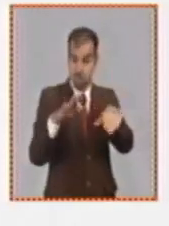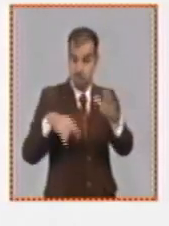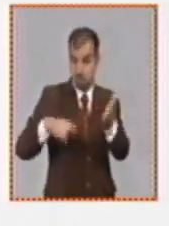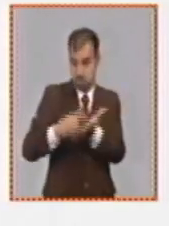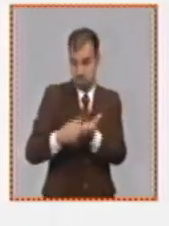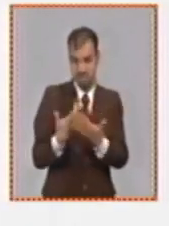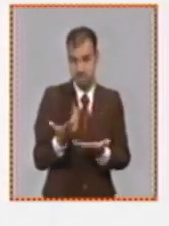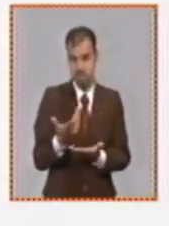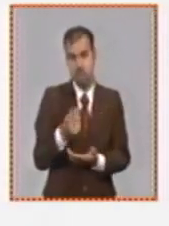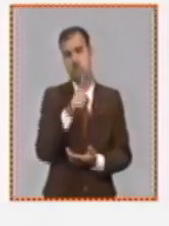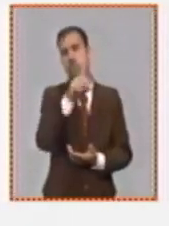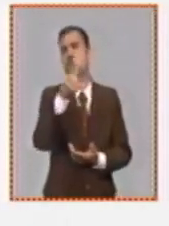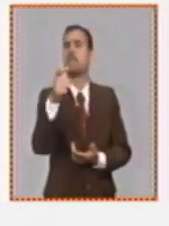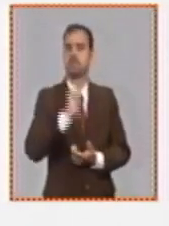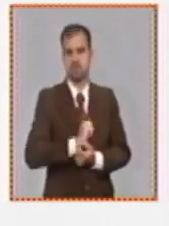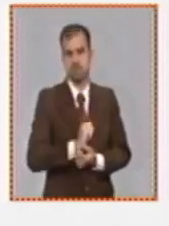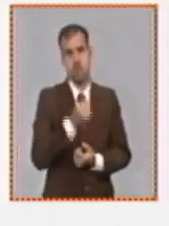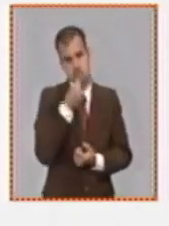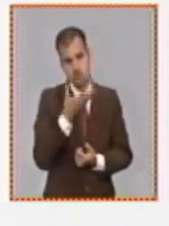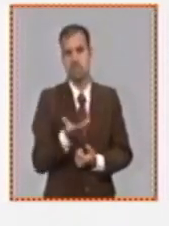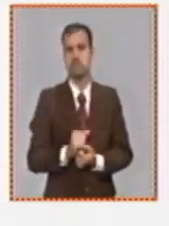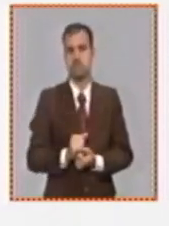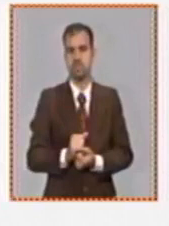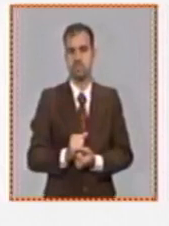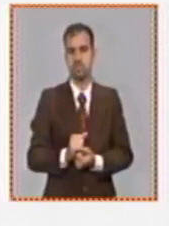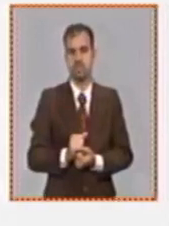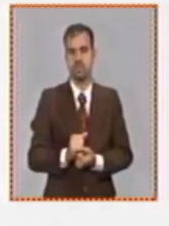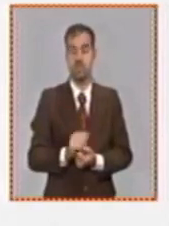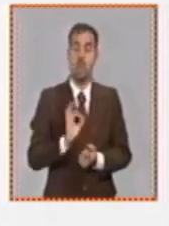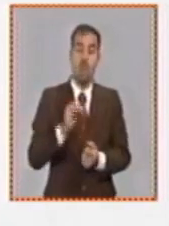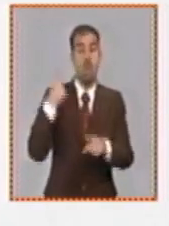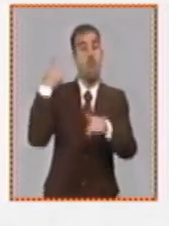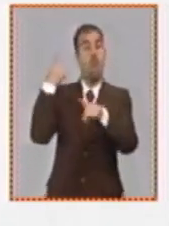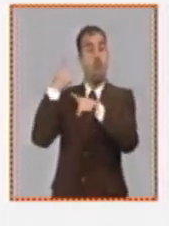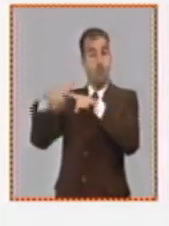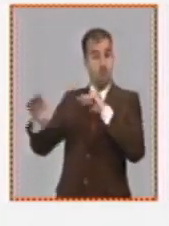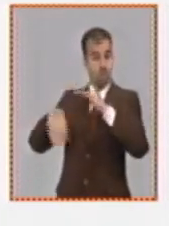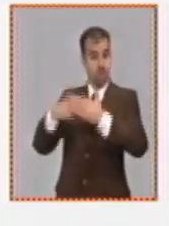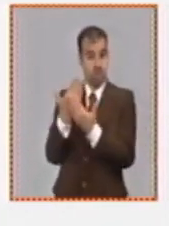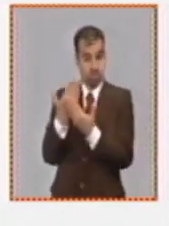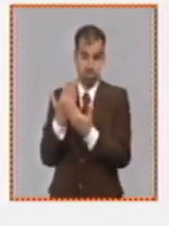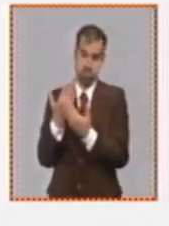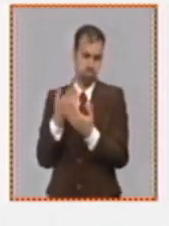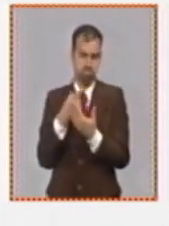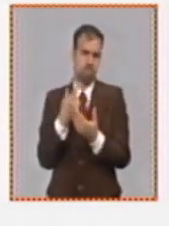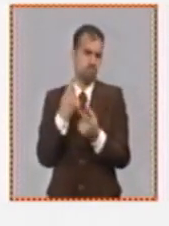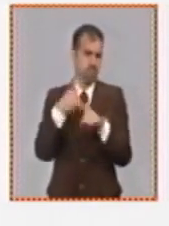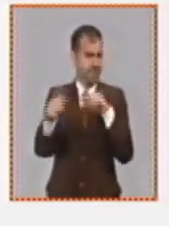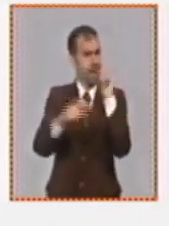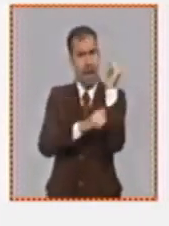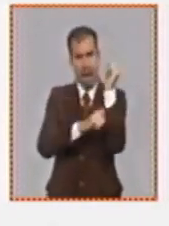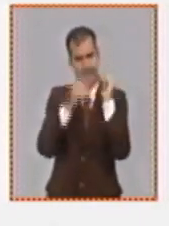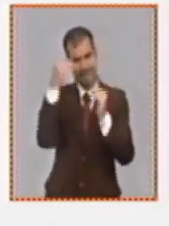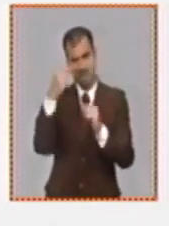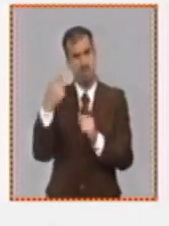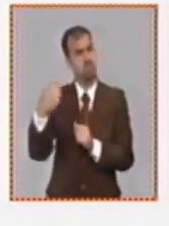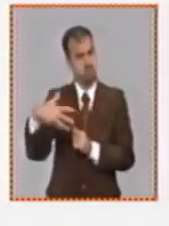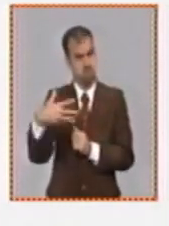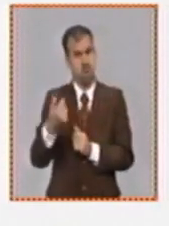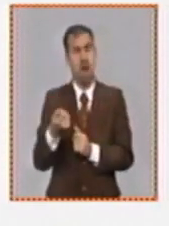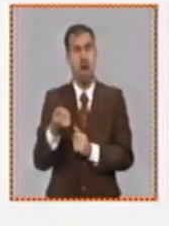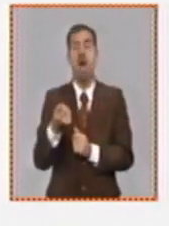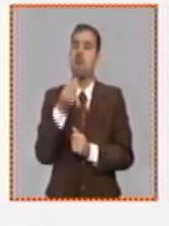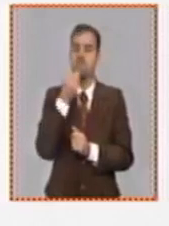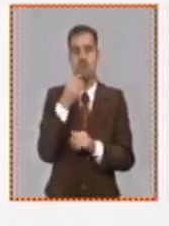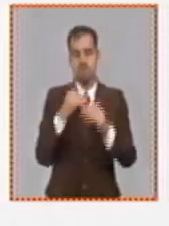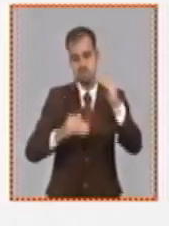costos y gastos 12 pesos y a lo mejor otro día porque hay otro tipo de alimento quizás poco más costoso